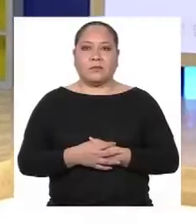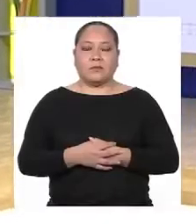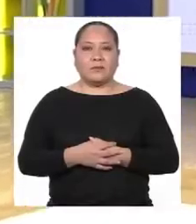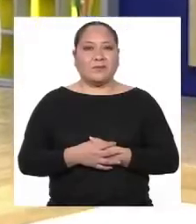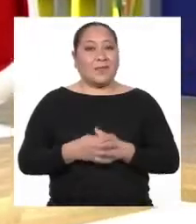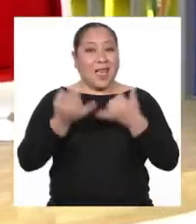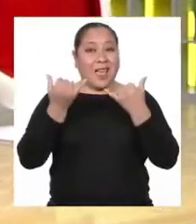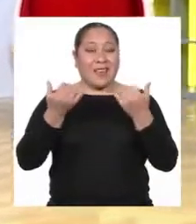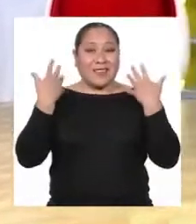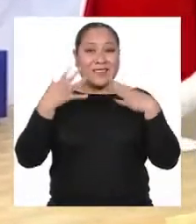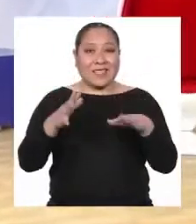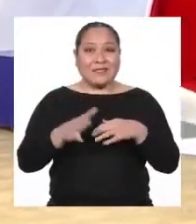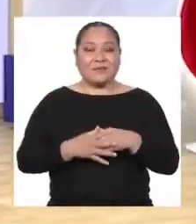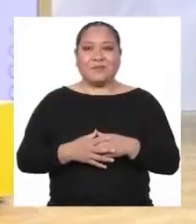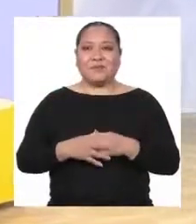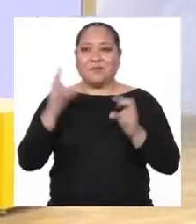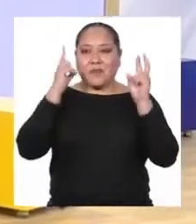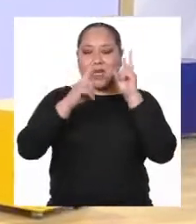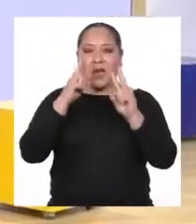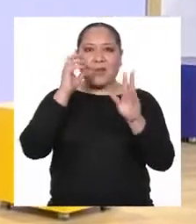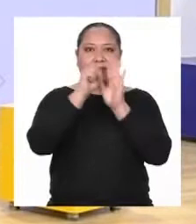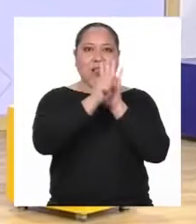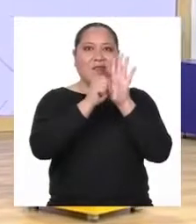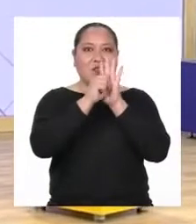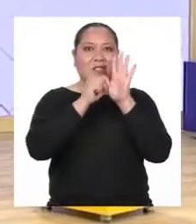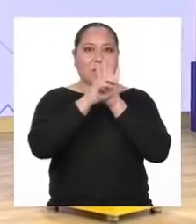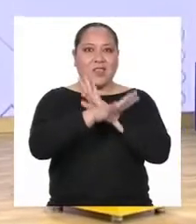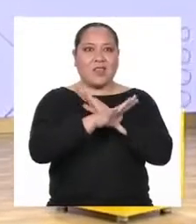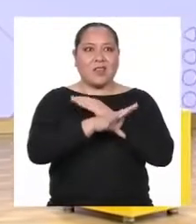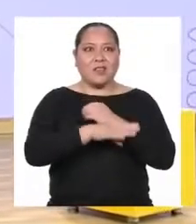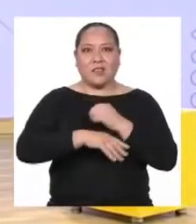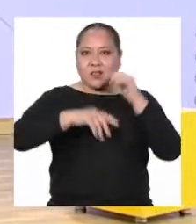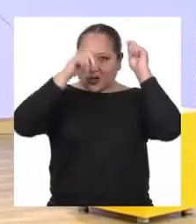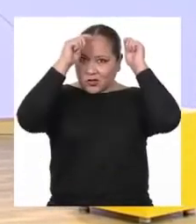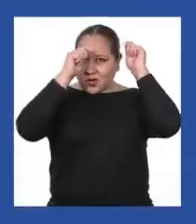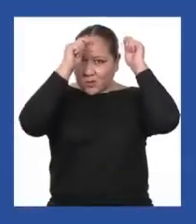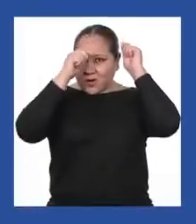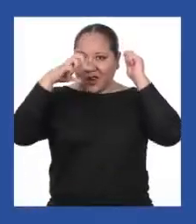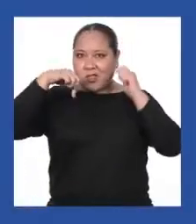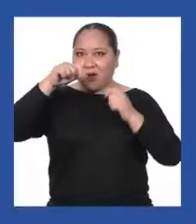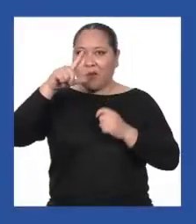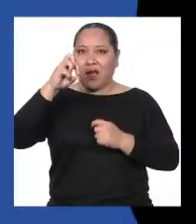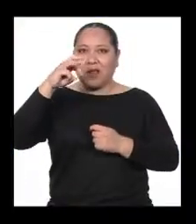Ahora sí, vamos con el video Sombrerito Palma